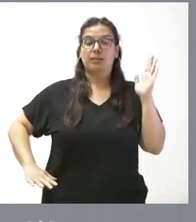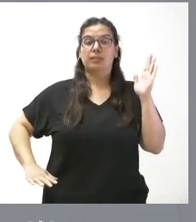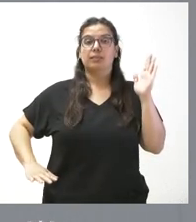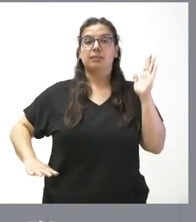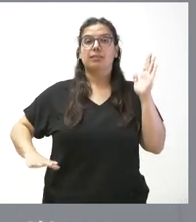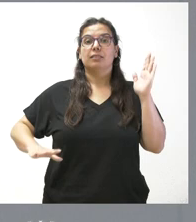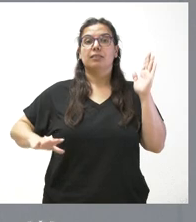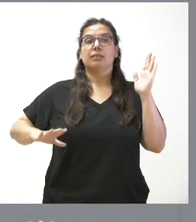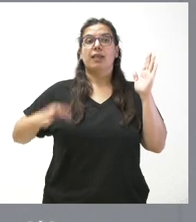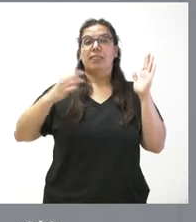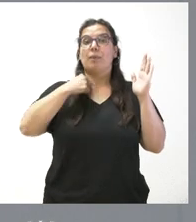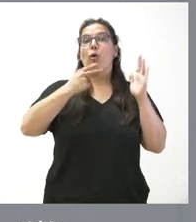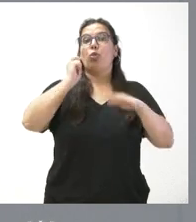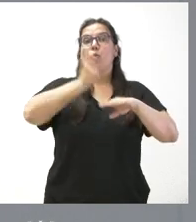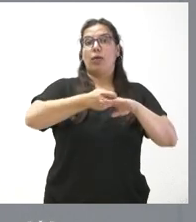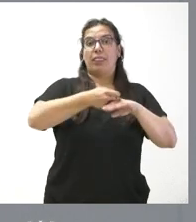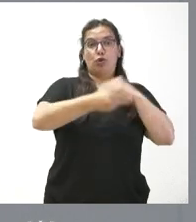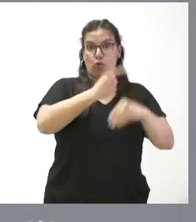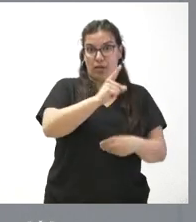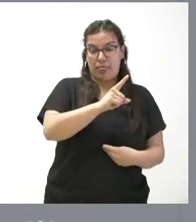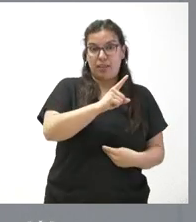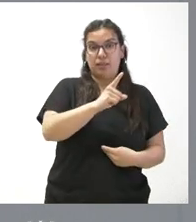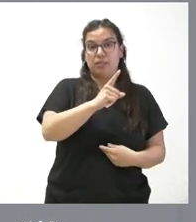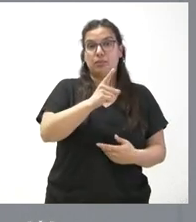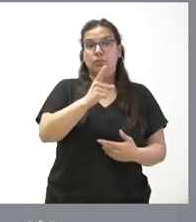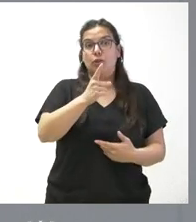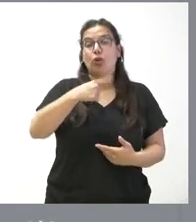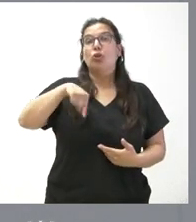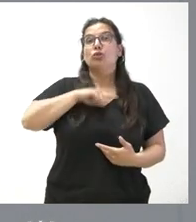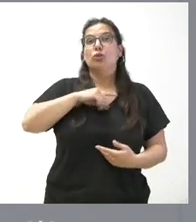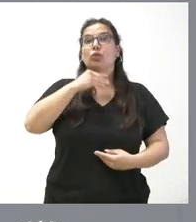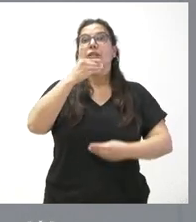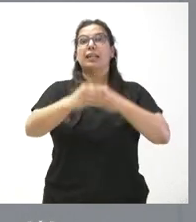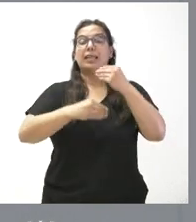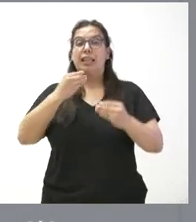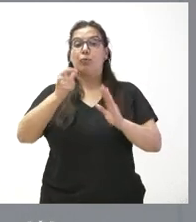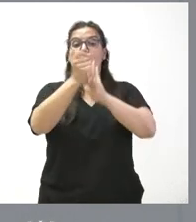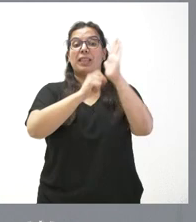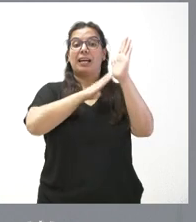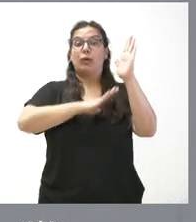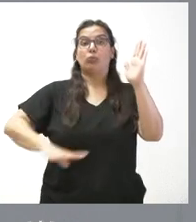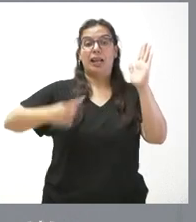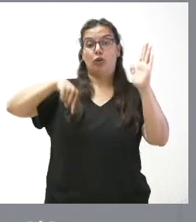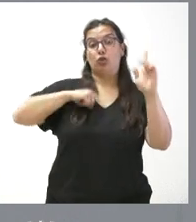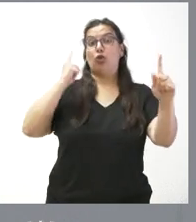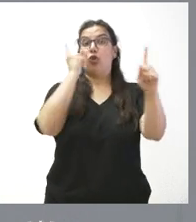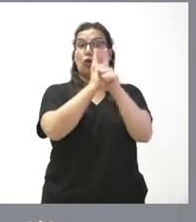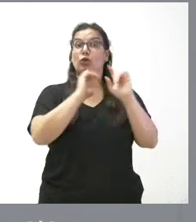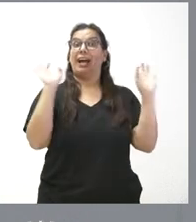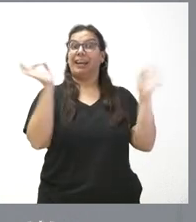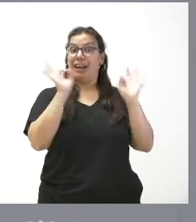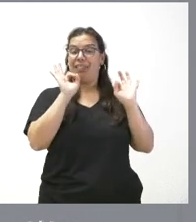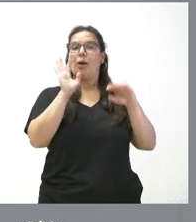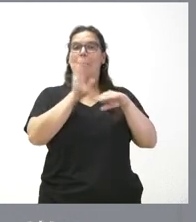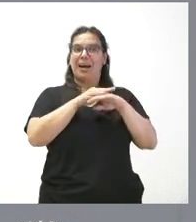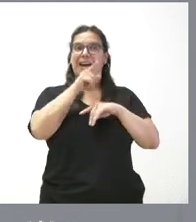tiene que dictar un juez. Y nosotros lo que hacemos es no oponernos a ese requerimiento de la medida cautelar para facilitar precisamente esa